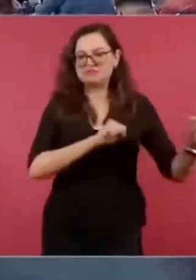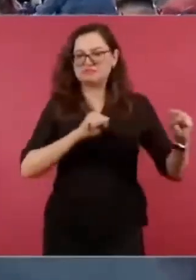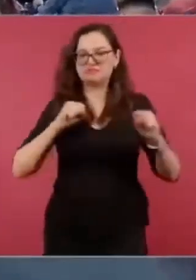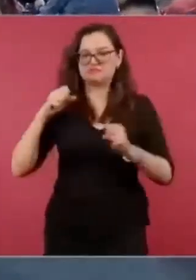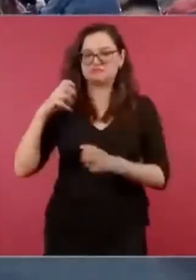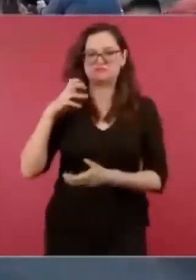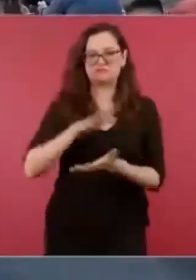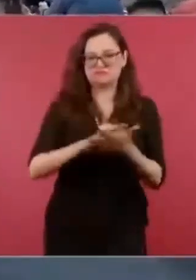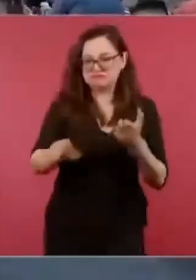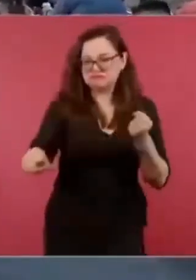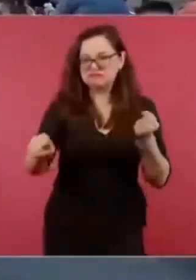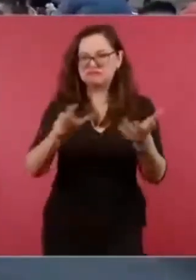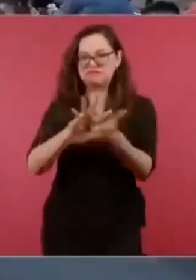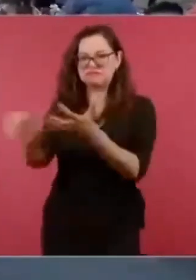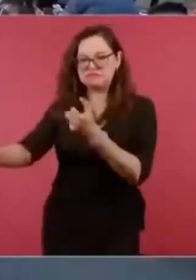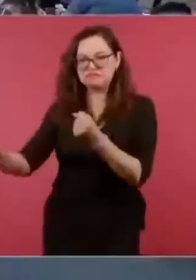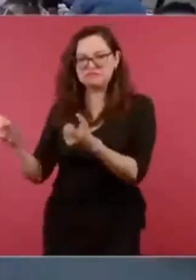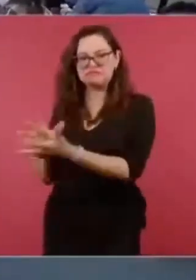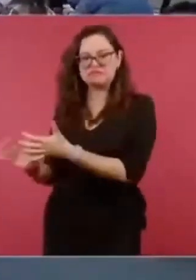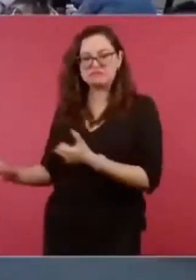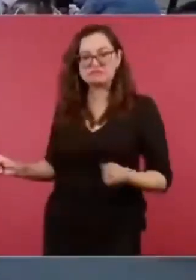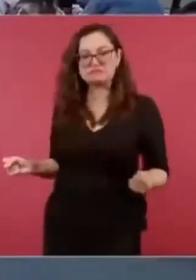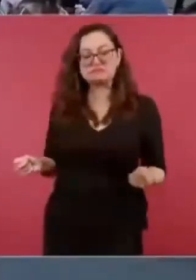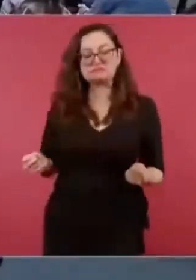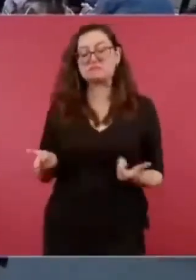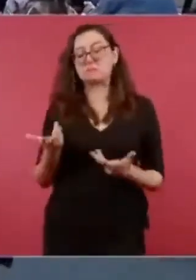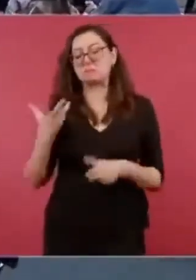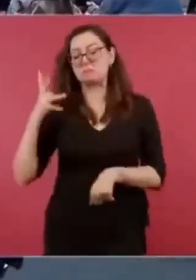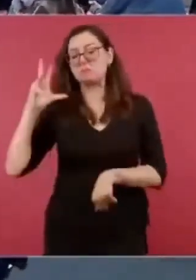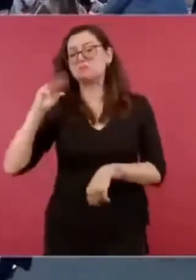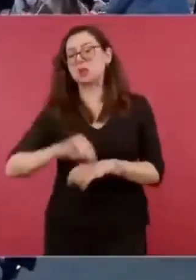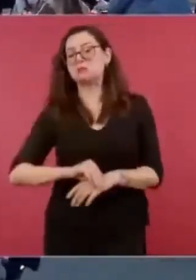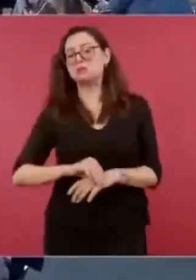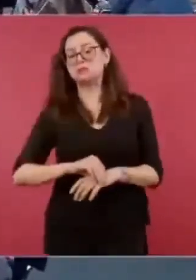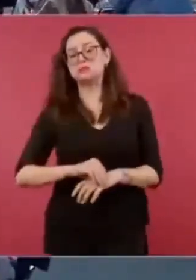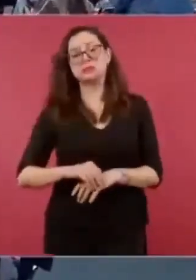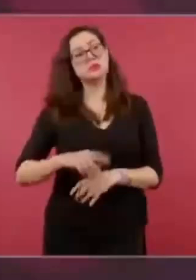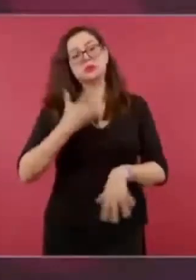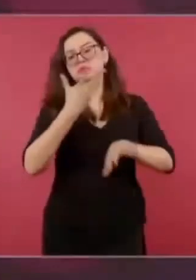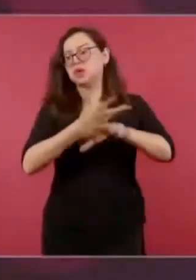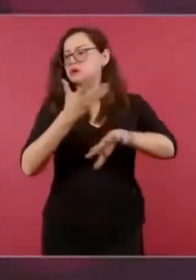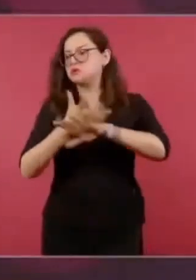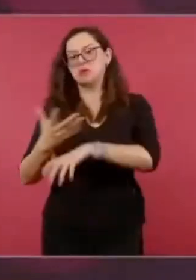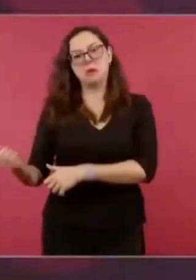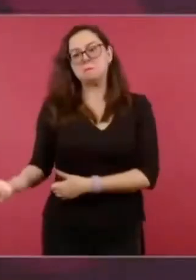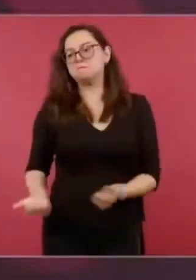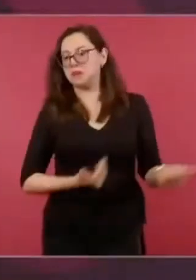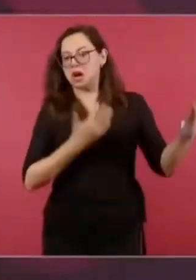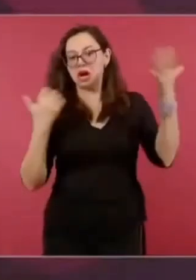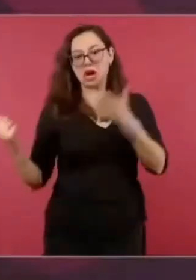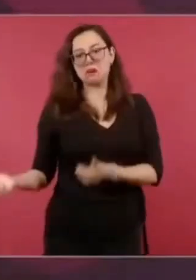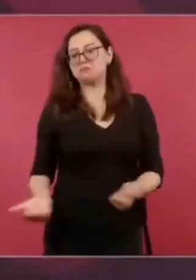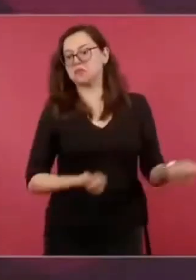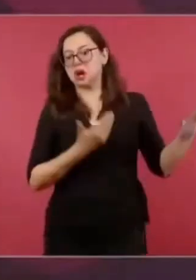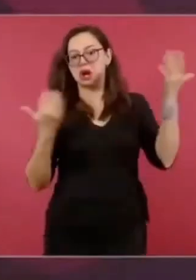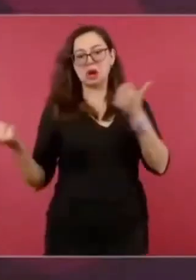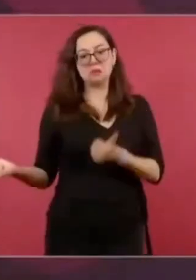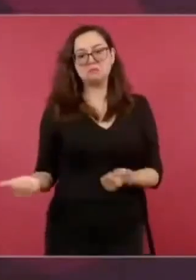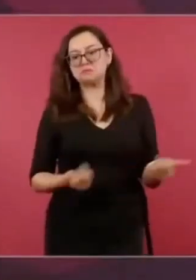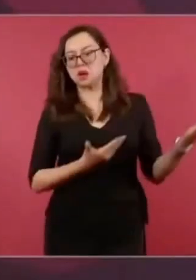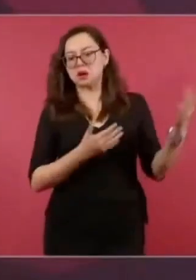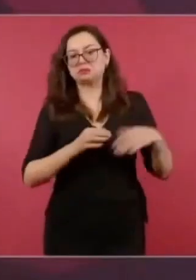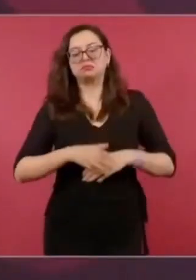¿Ustedes creen…? Ya no hablemos de los pseudoambientalistas de México, los que se oponían al